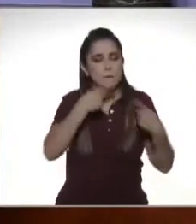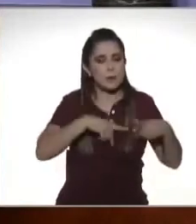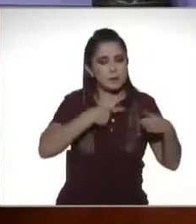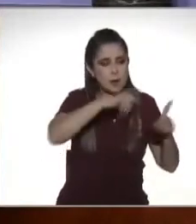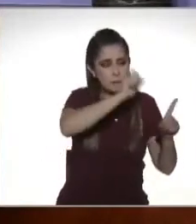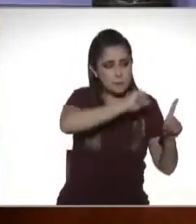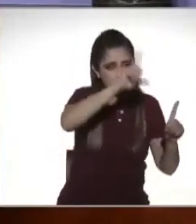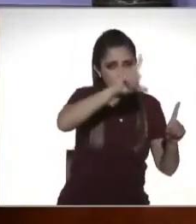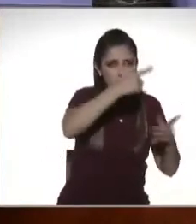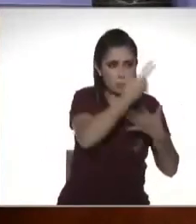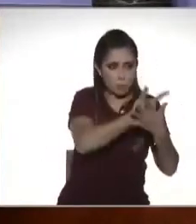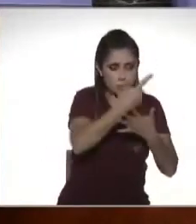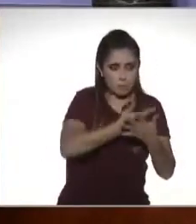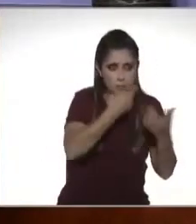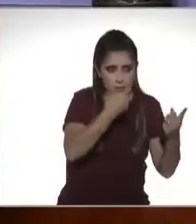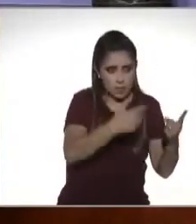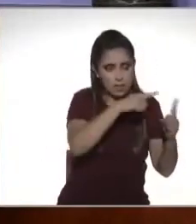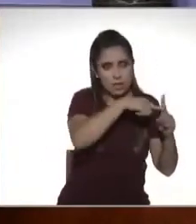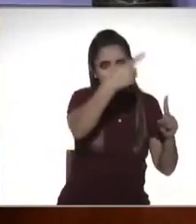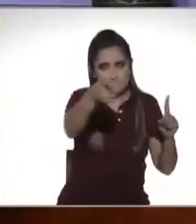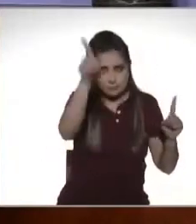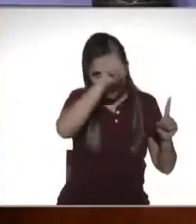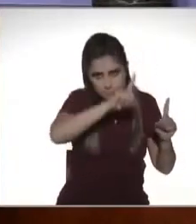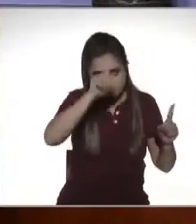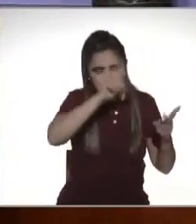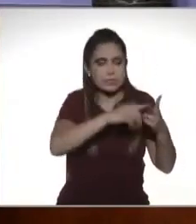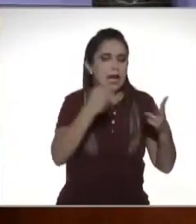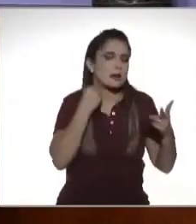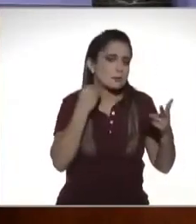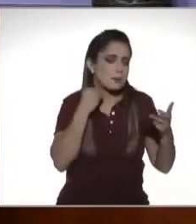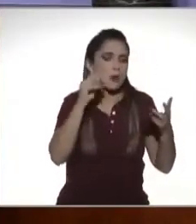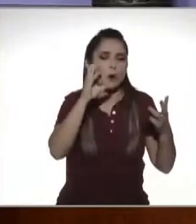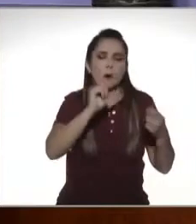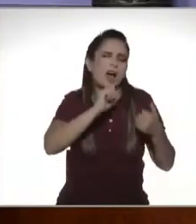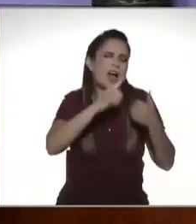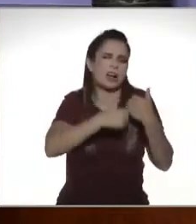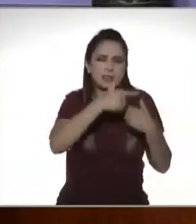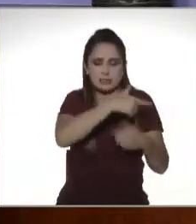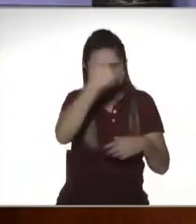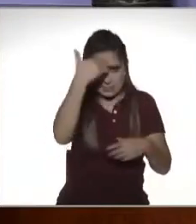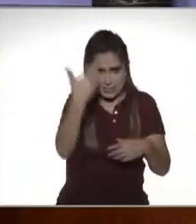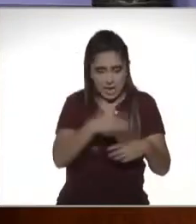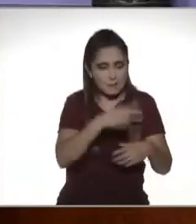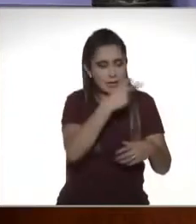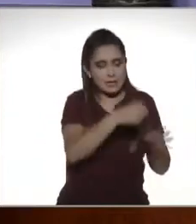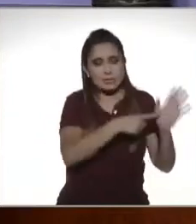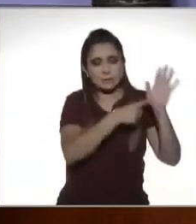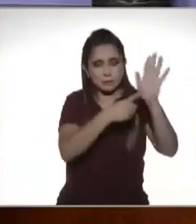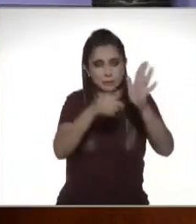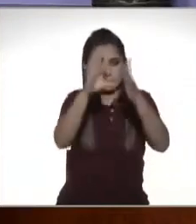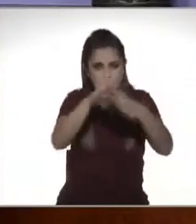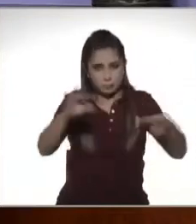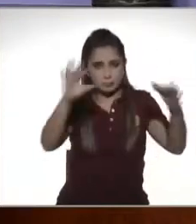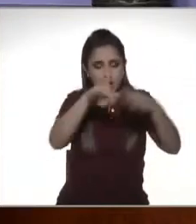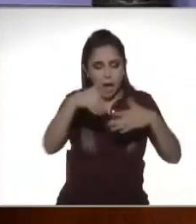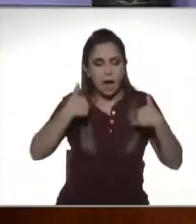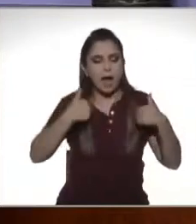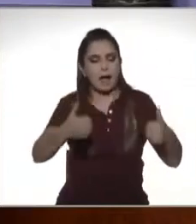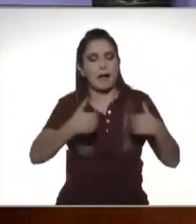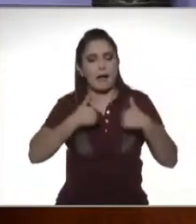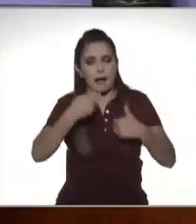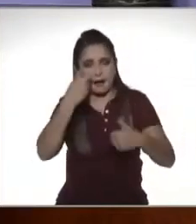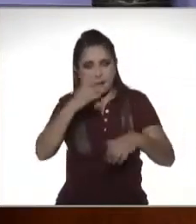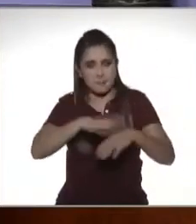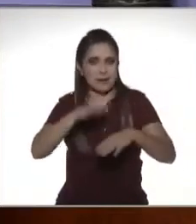de un profesionista un contador un abogado alguien que sepa de lo que estamos hablando y bueno pues ya que